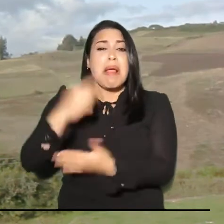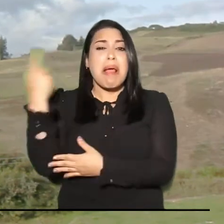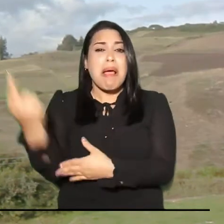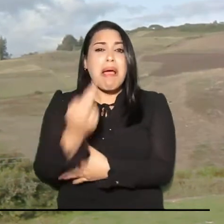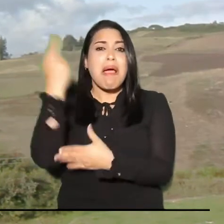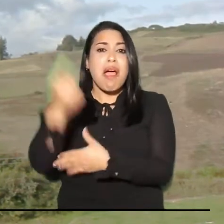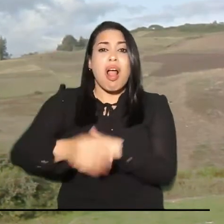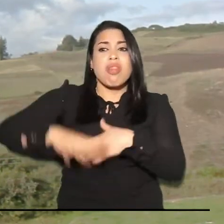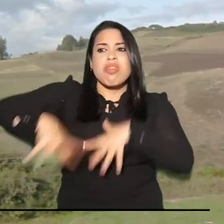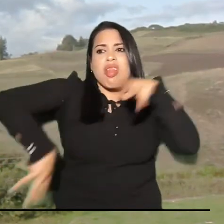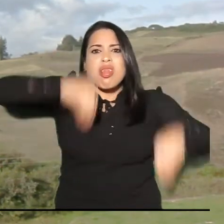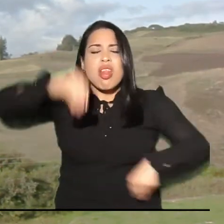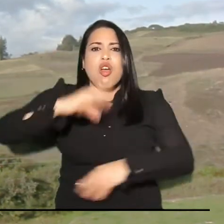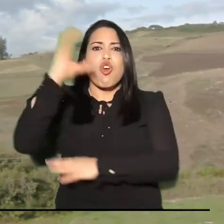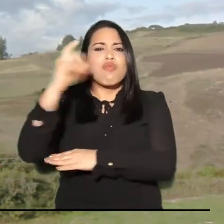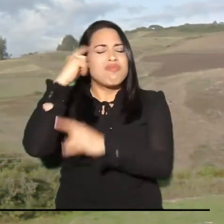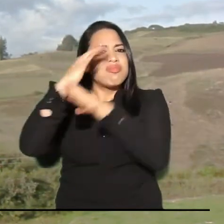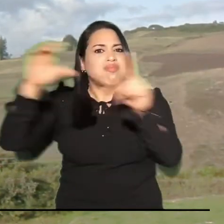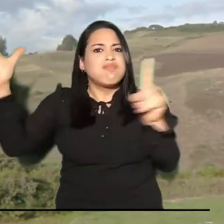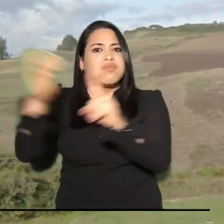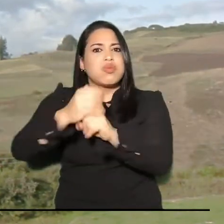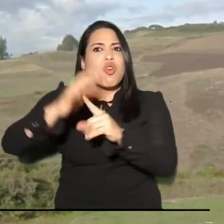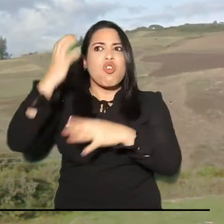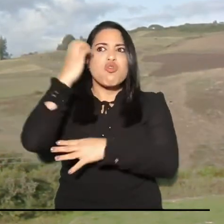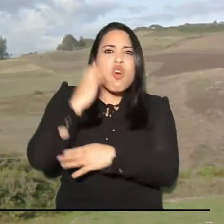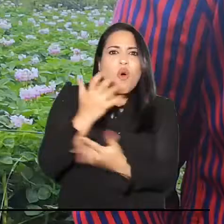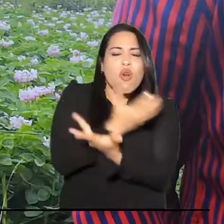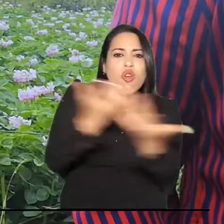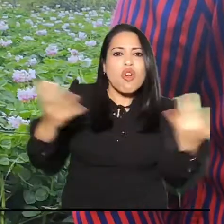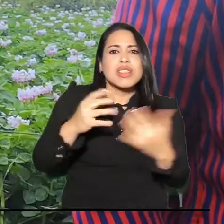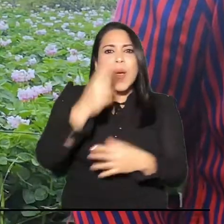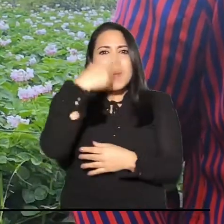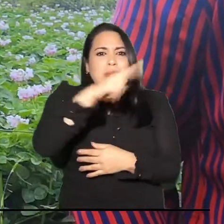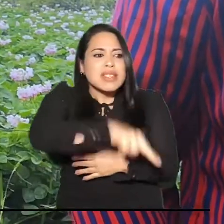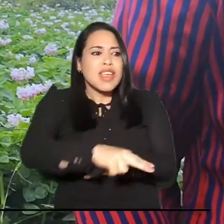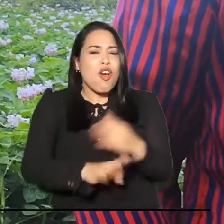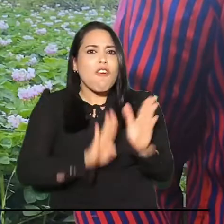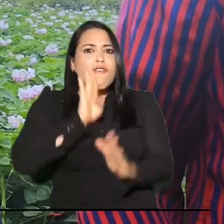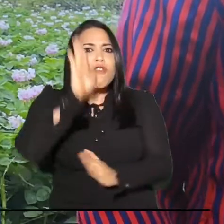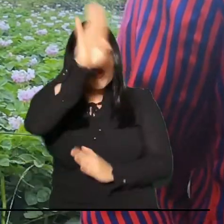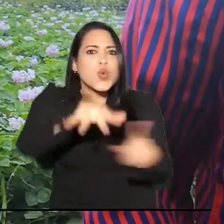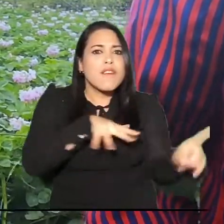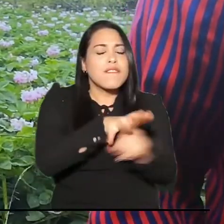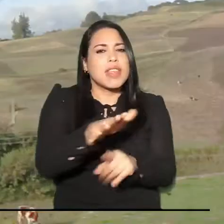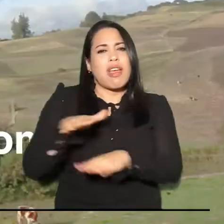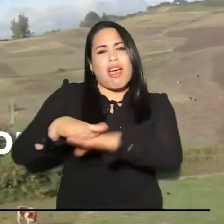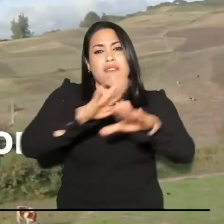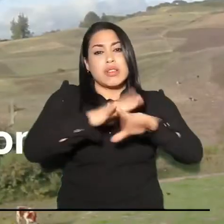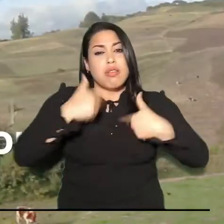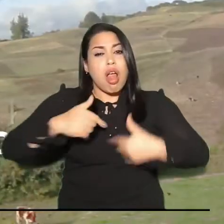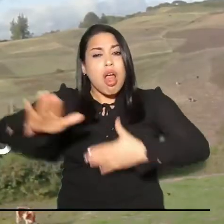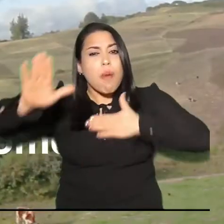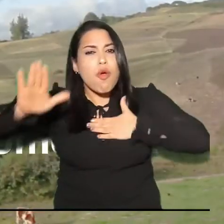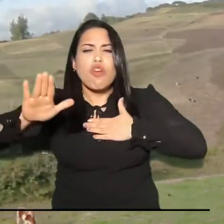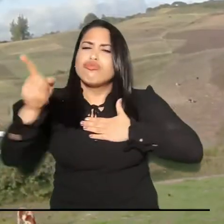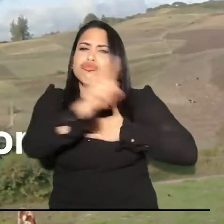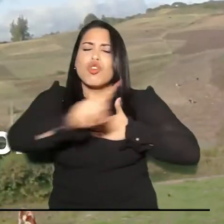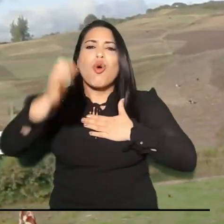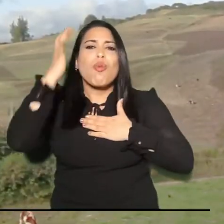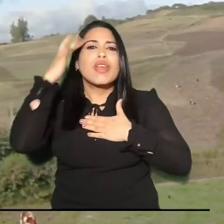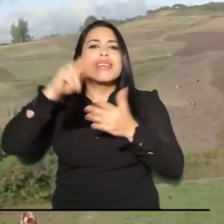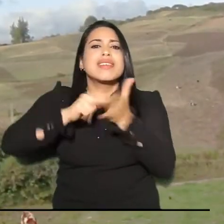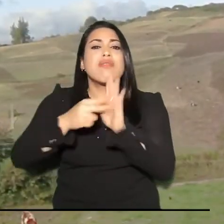los mismos de siempre sigan robándose nuestros sueños. Y los sueños de nuestros hijos. No me gusta prometer,